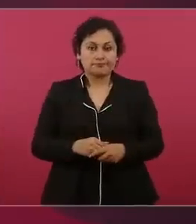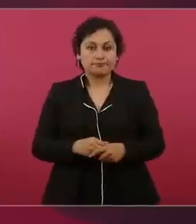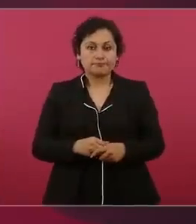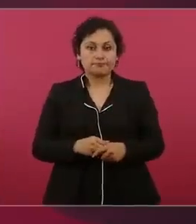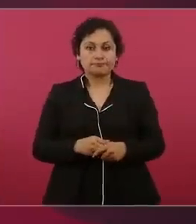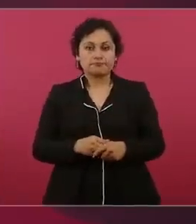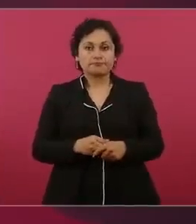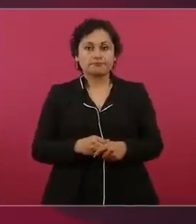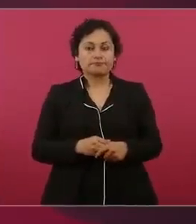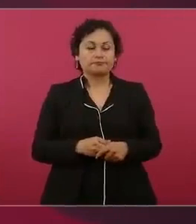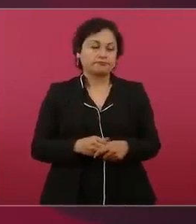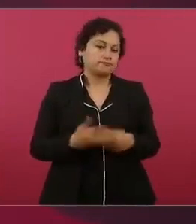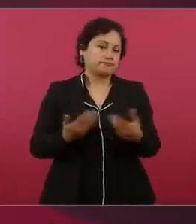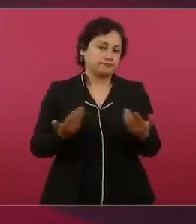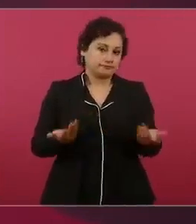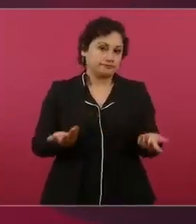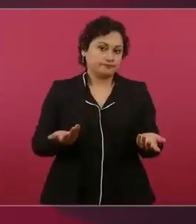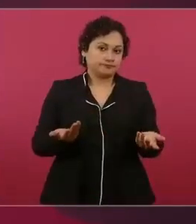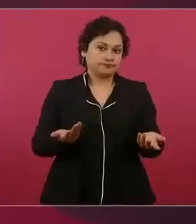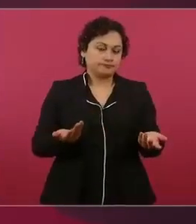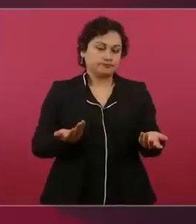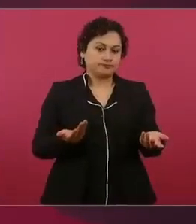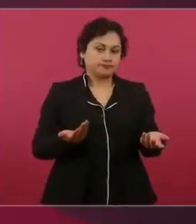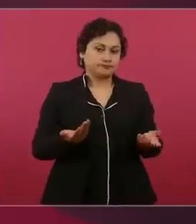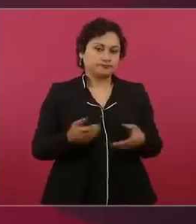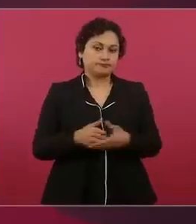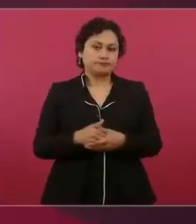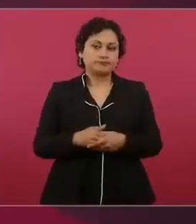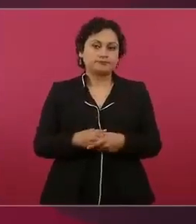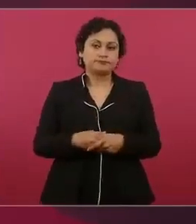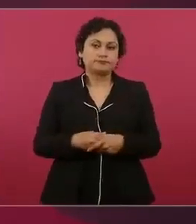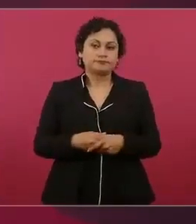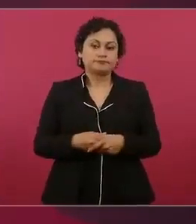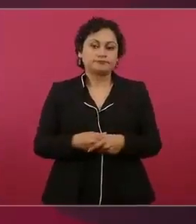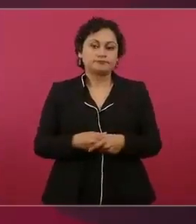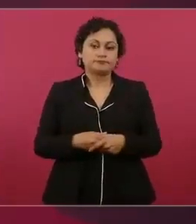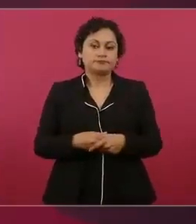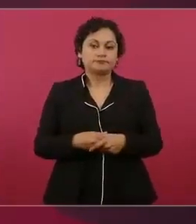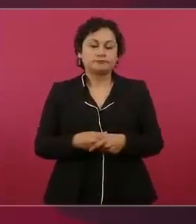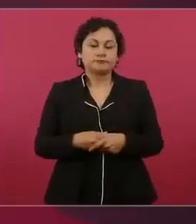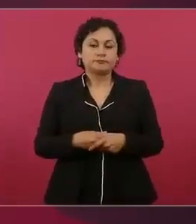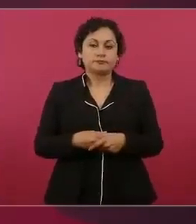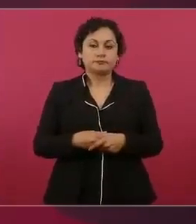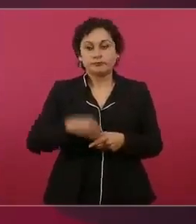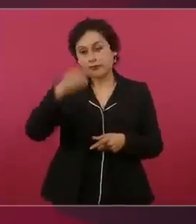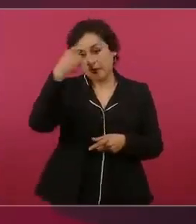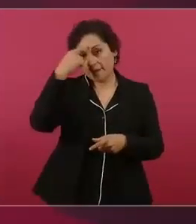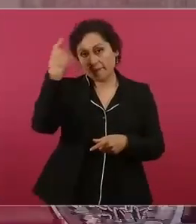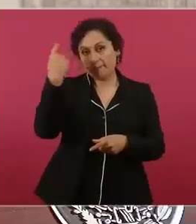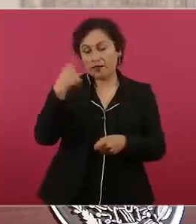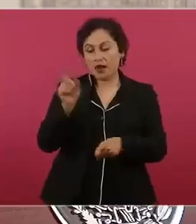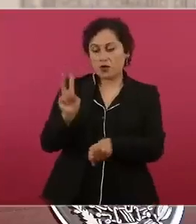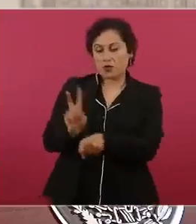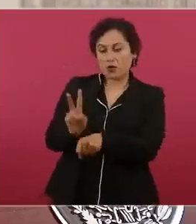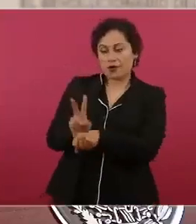y que no se corrompan